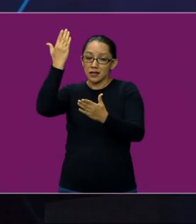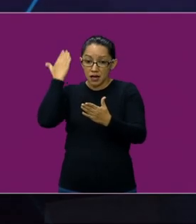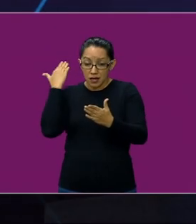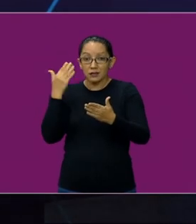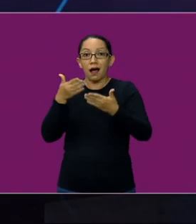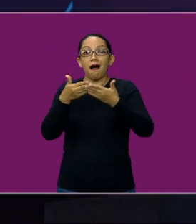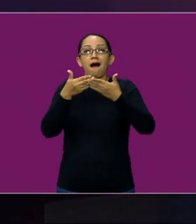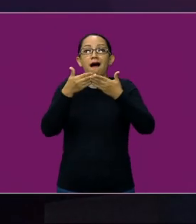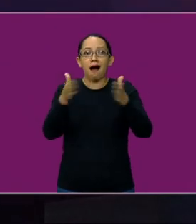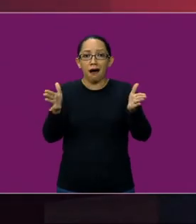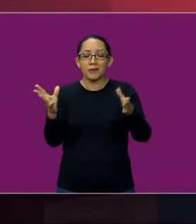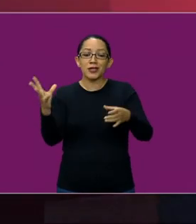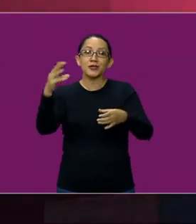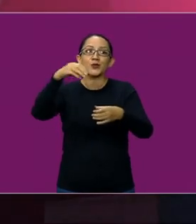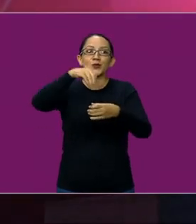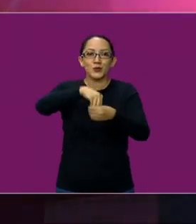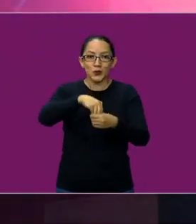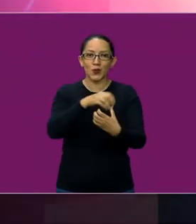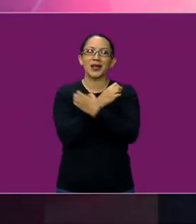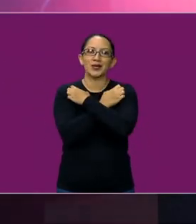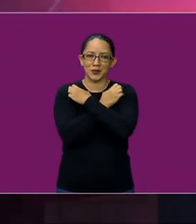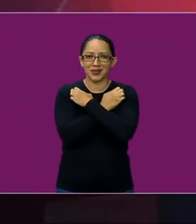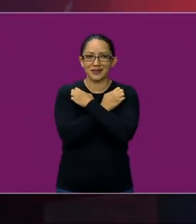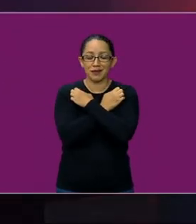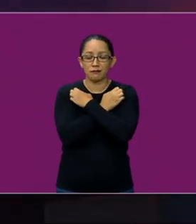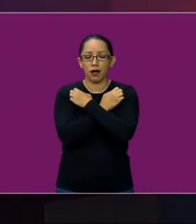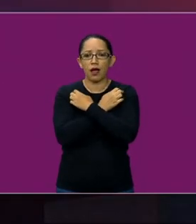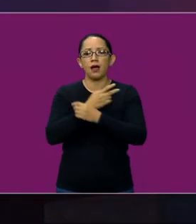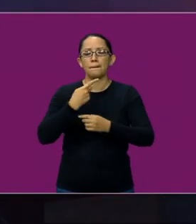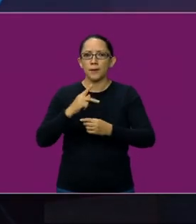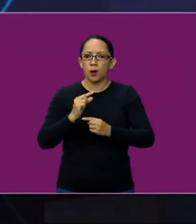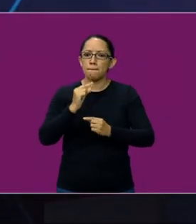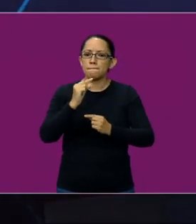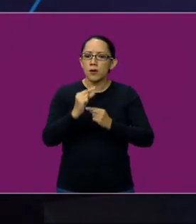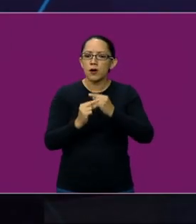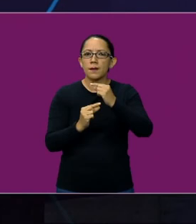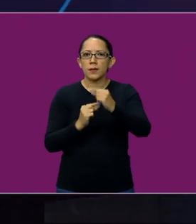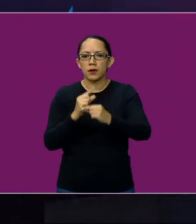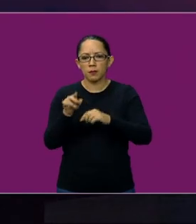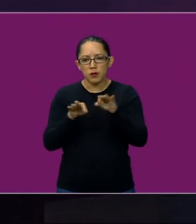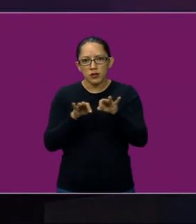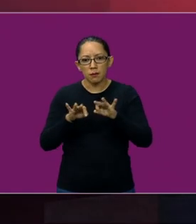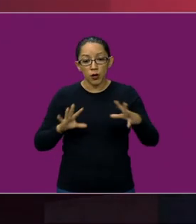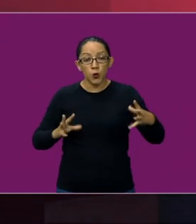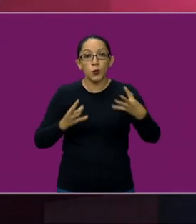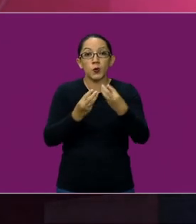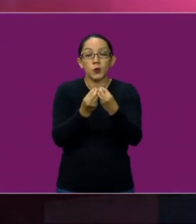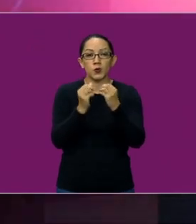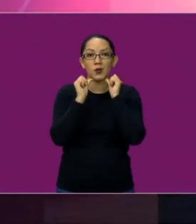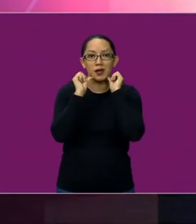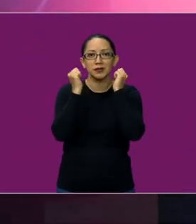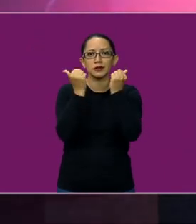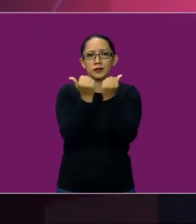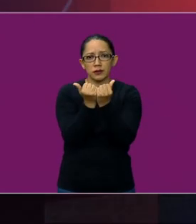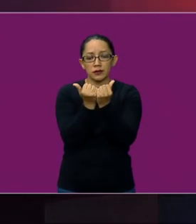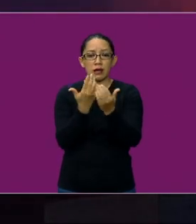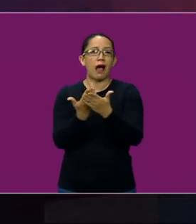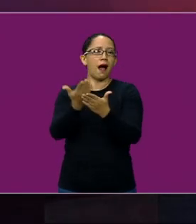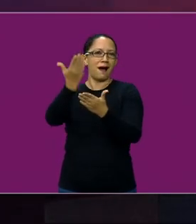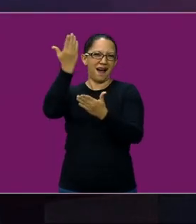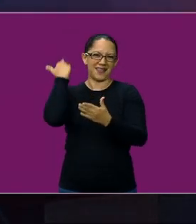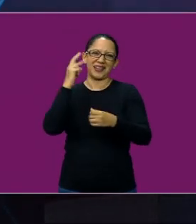inclusión educativa en CONALEP, sin embargo se vino haciendo con la asociación y las autoridades en el momento de CONALEP